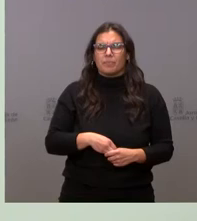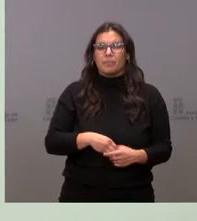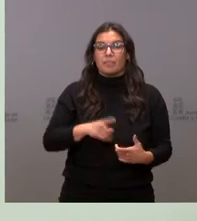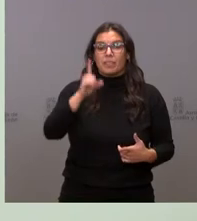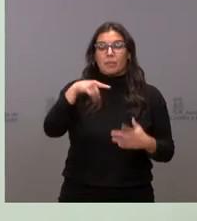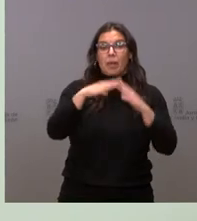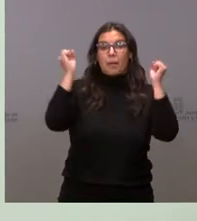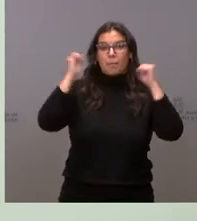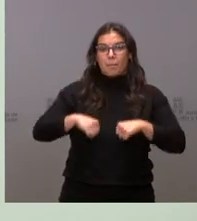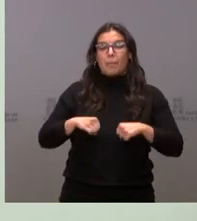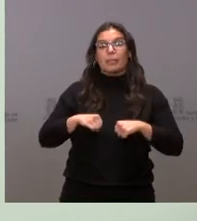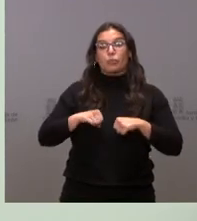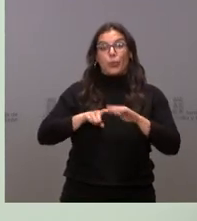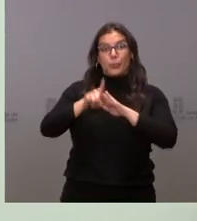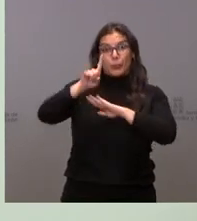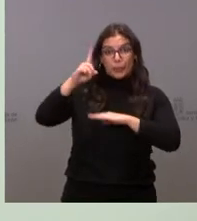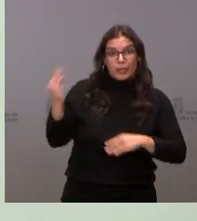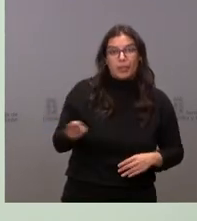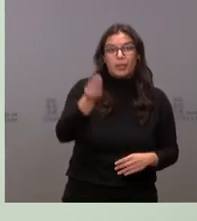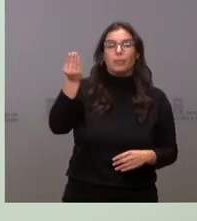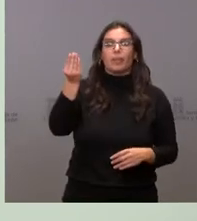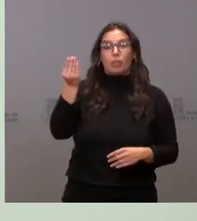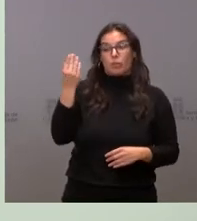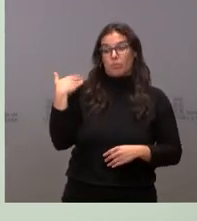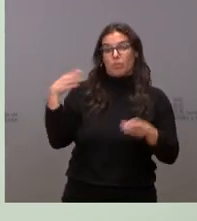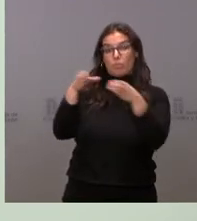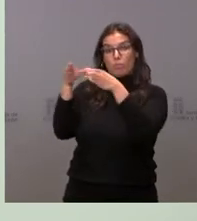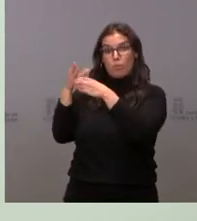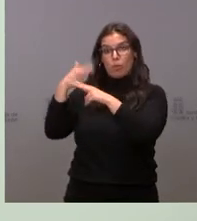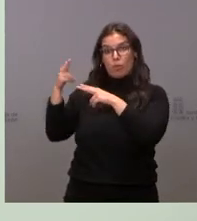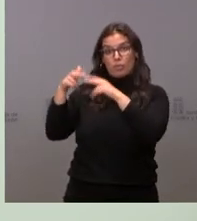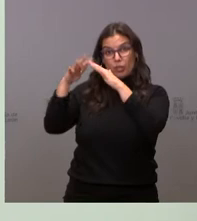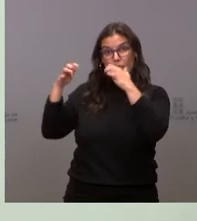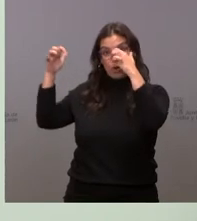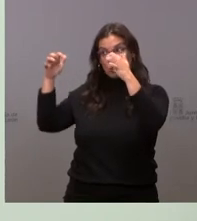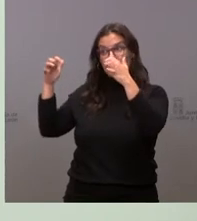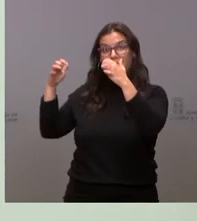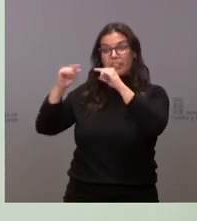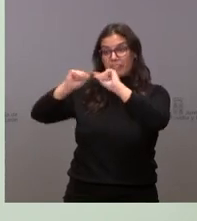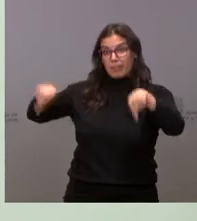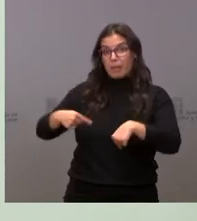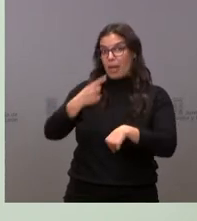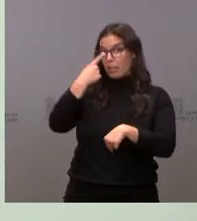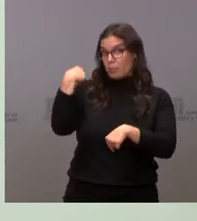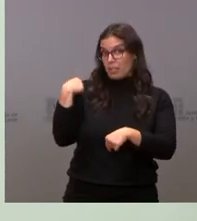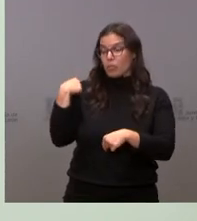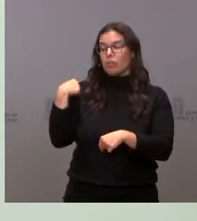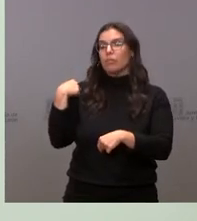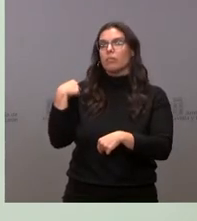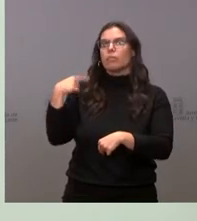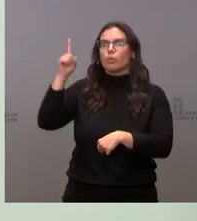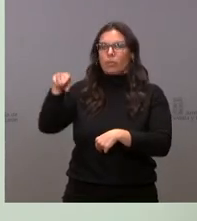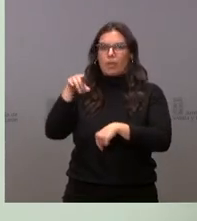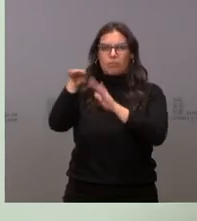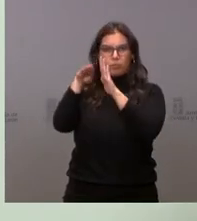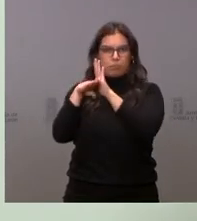políticas de las Cortes de Castilla y León el año pasado, el ejercicio pasado, y,